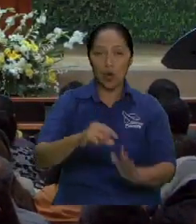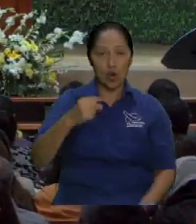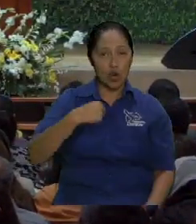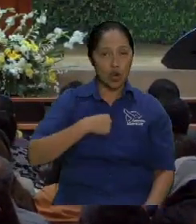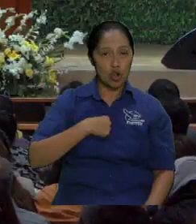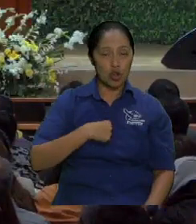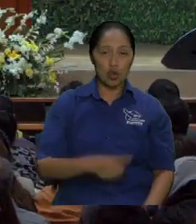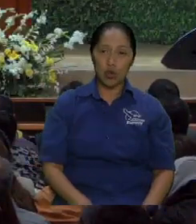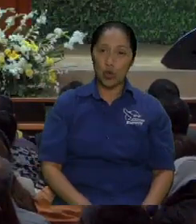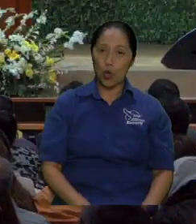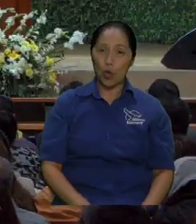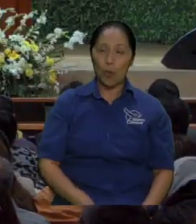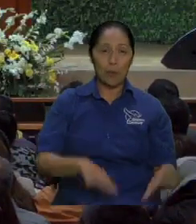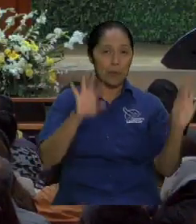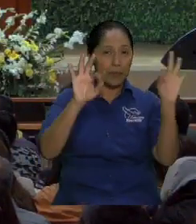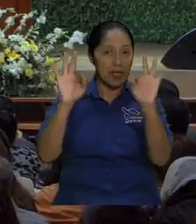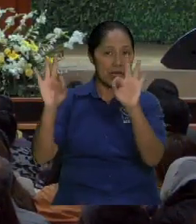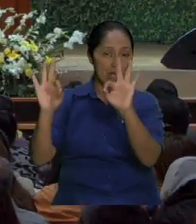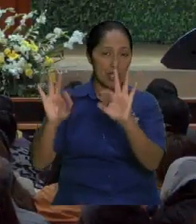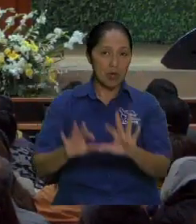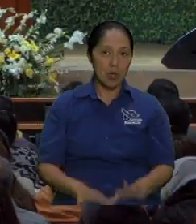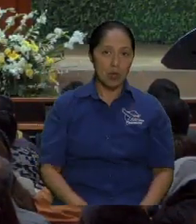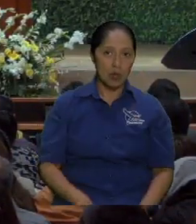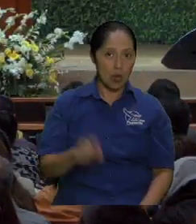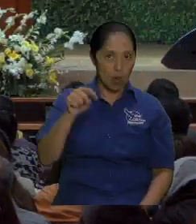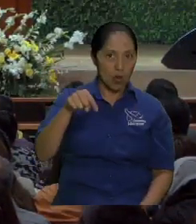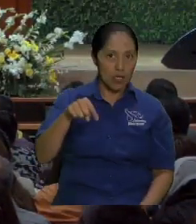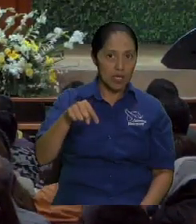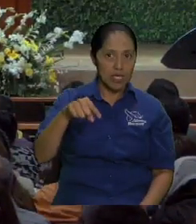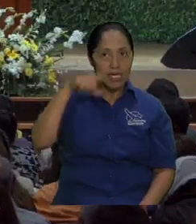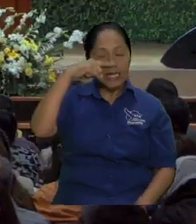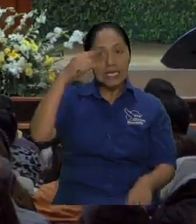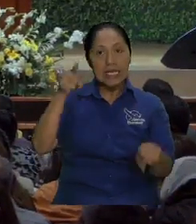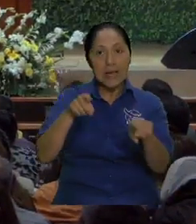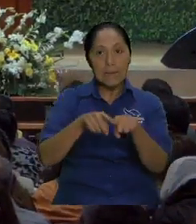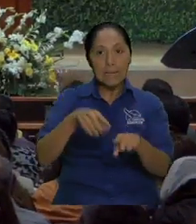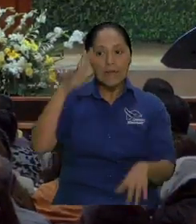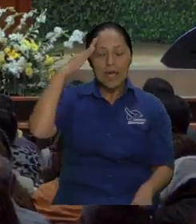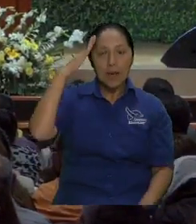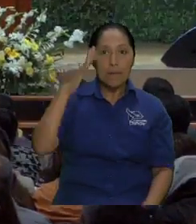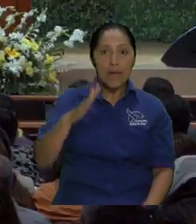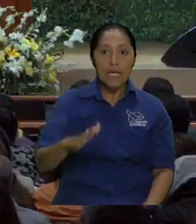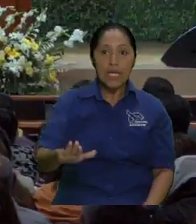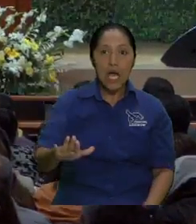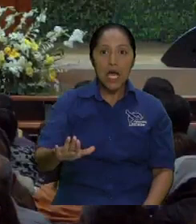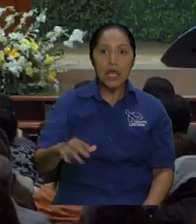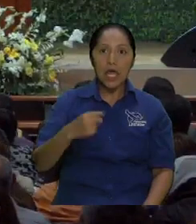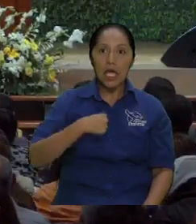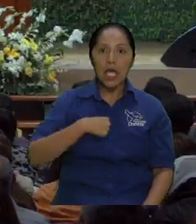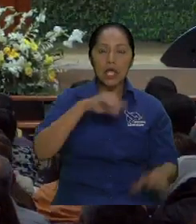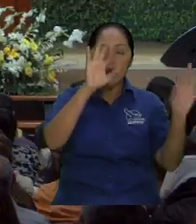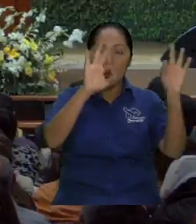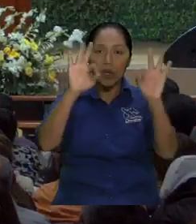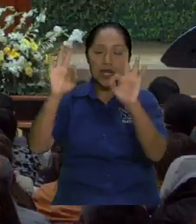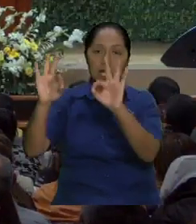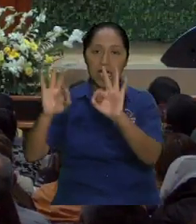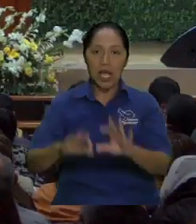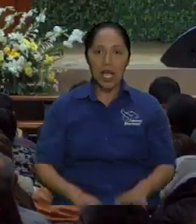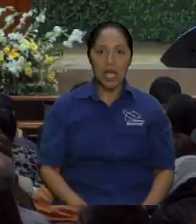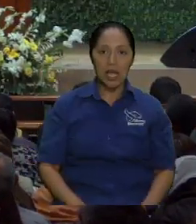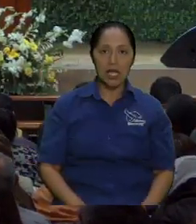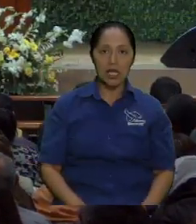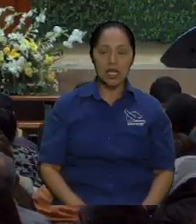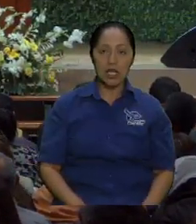mañana me toca predicar creo que dos veces ya ni me acuerdo pero me toca predicar yo tengo que estar yo tengo que estar en pilas